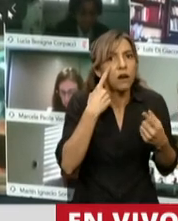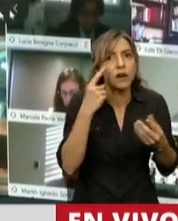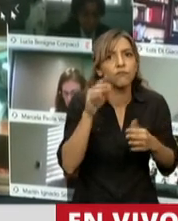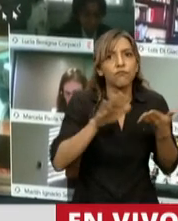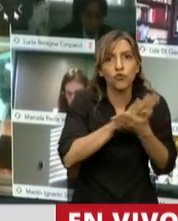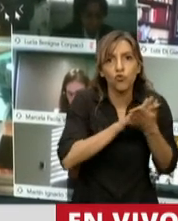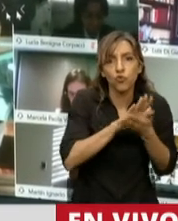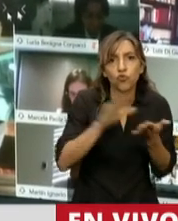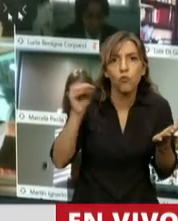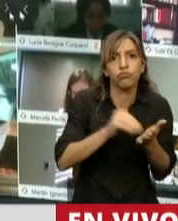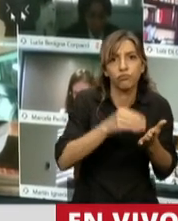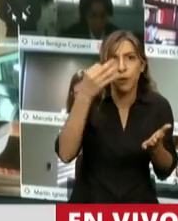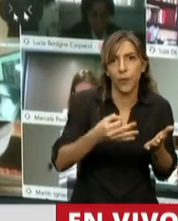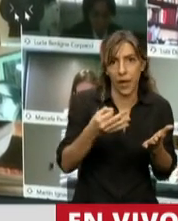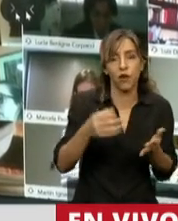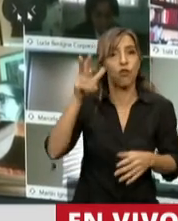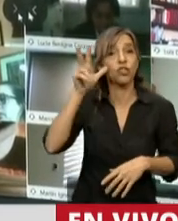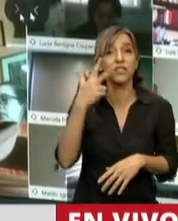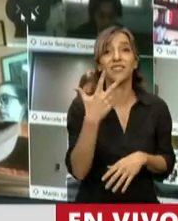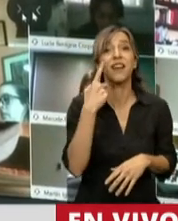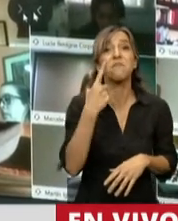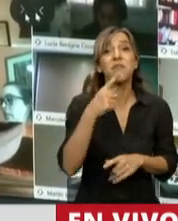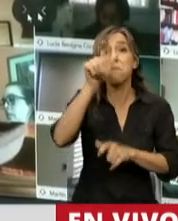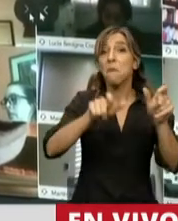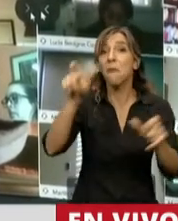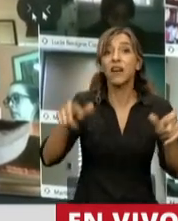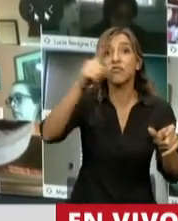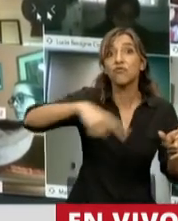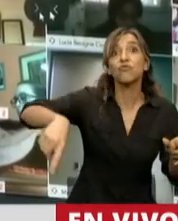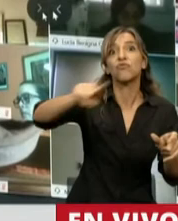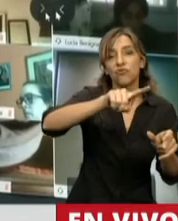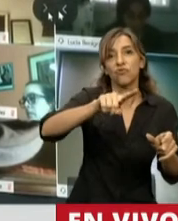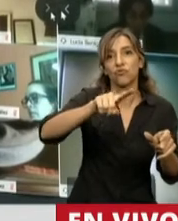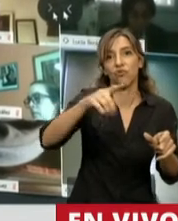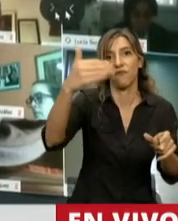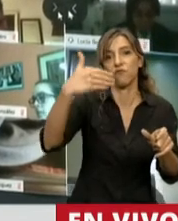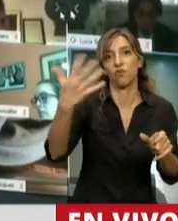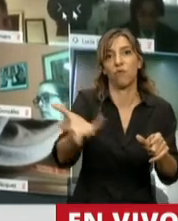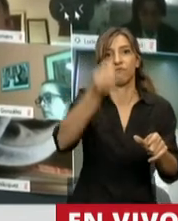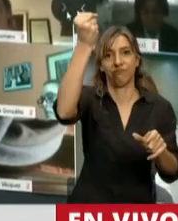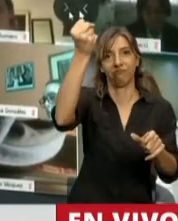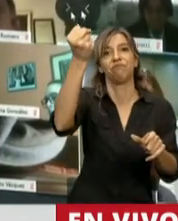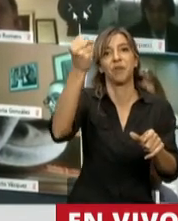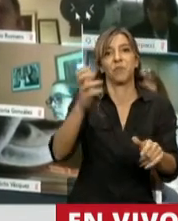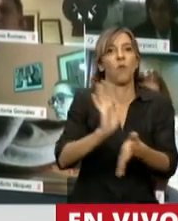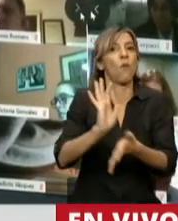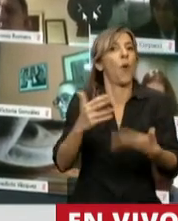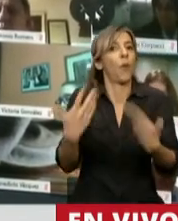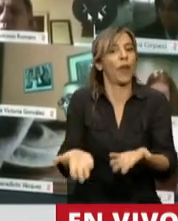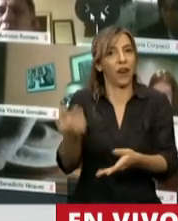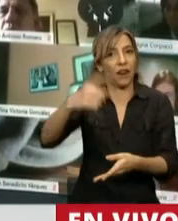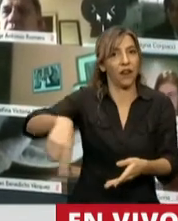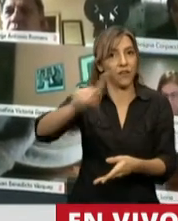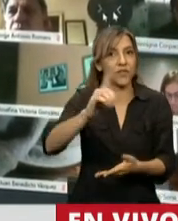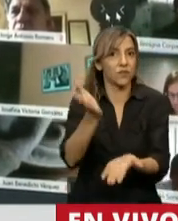Trabajo en su oportunidad. 83.000 trabajadores podrán tener el beneficio de un derecho tan importante